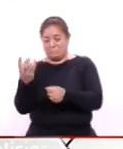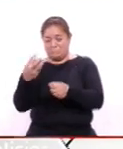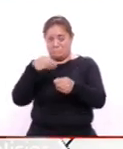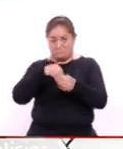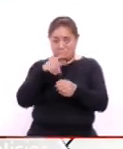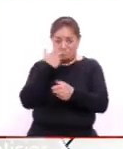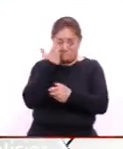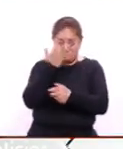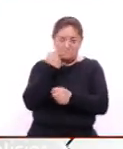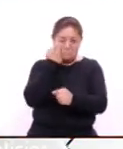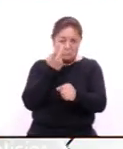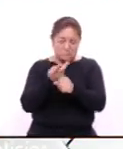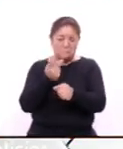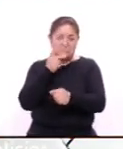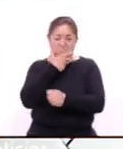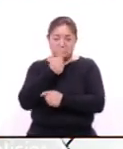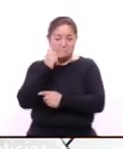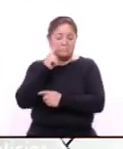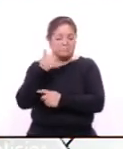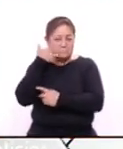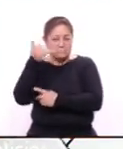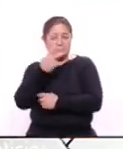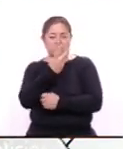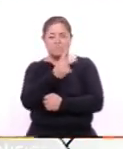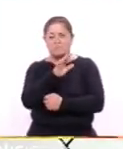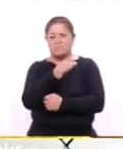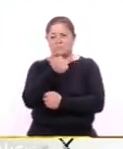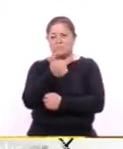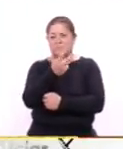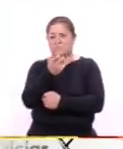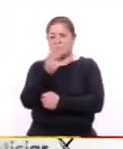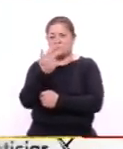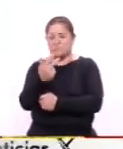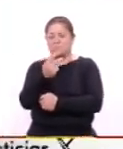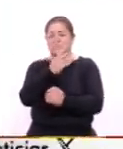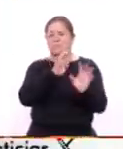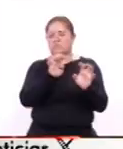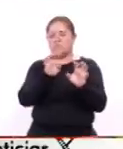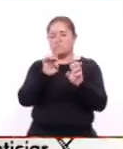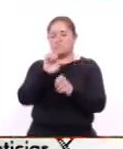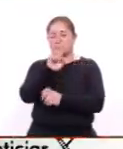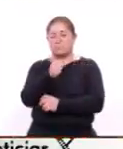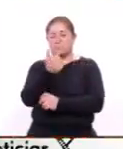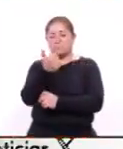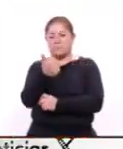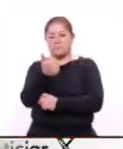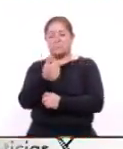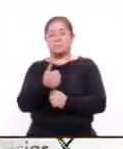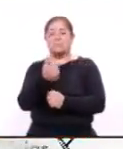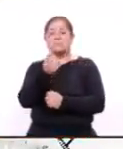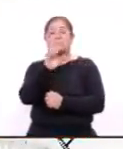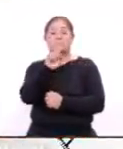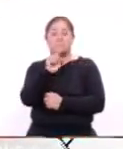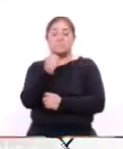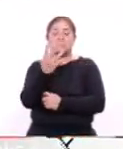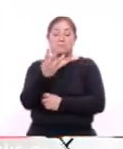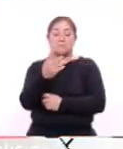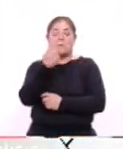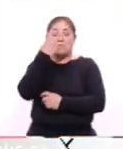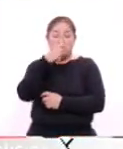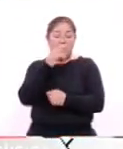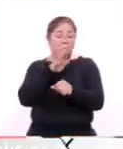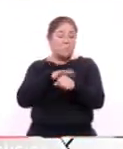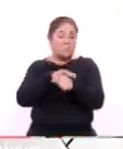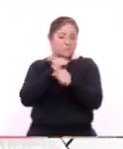voluntaria o voluntario? Puedes comunicarte al teléfono 246-208-964 para obtener mayor información y ser